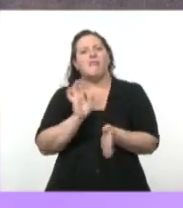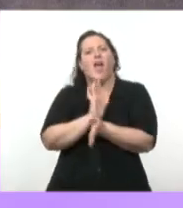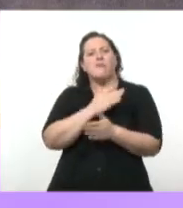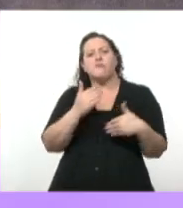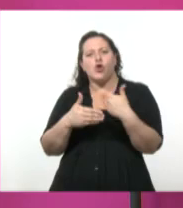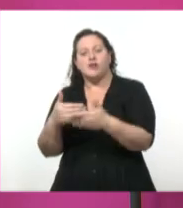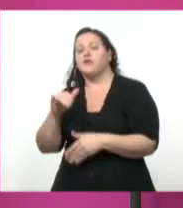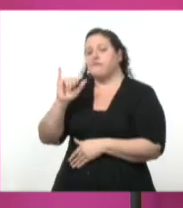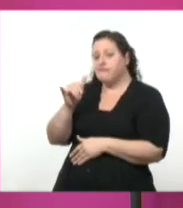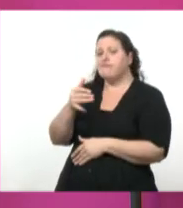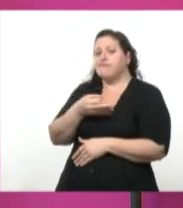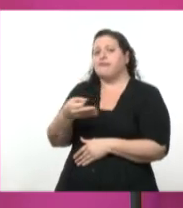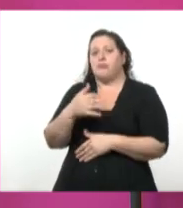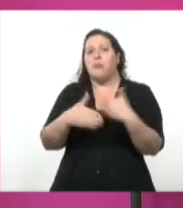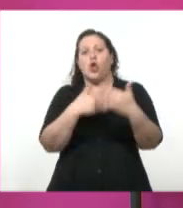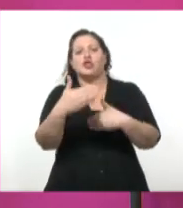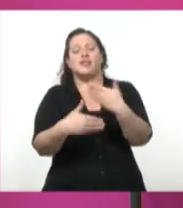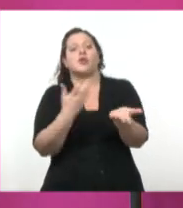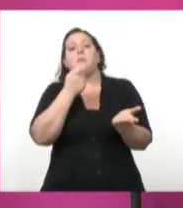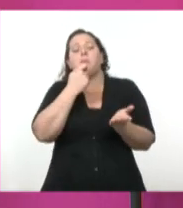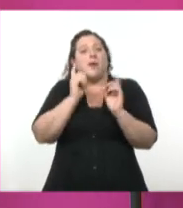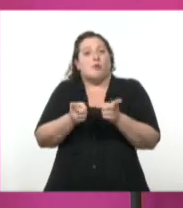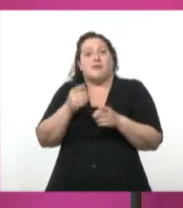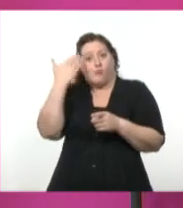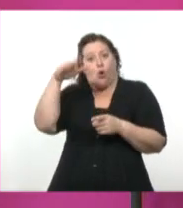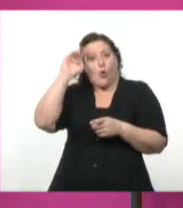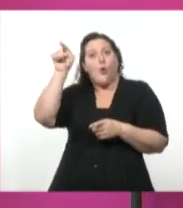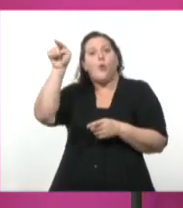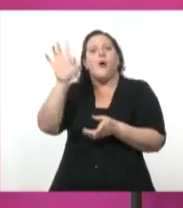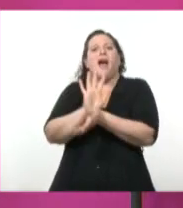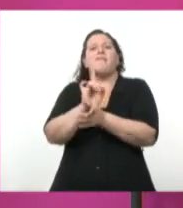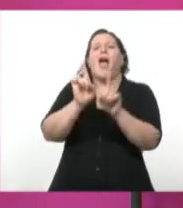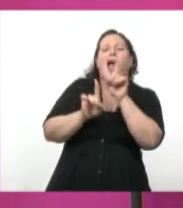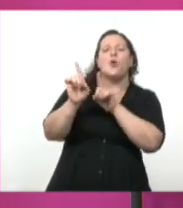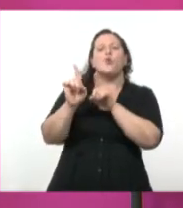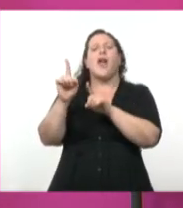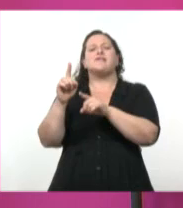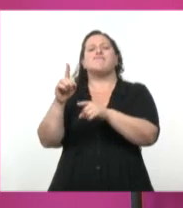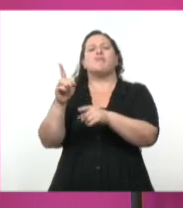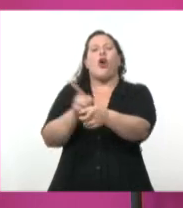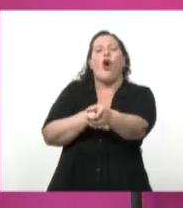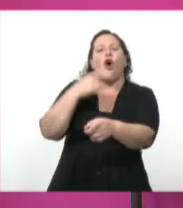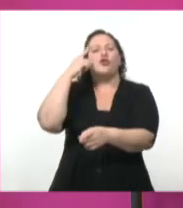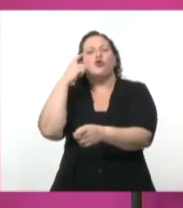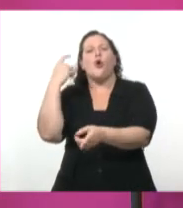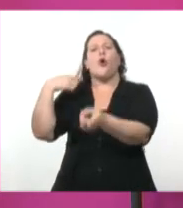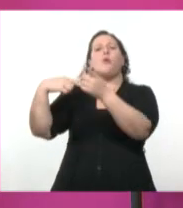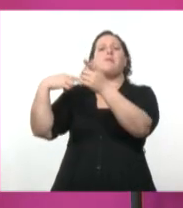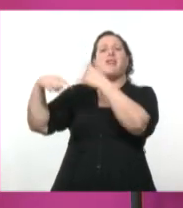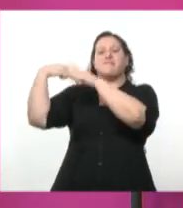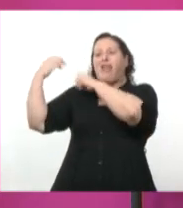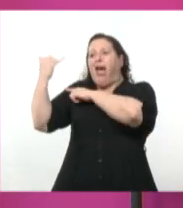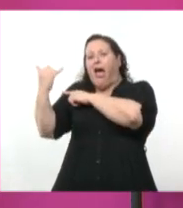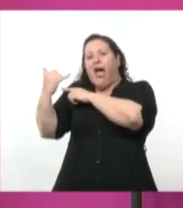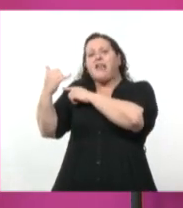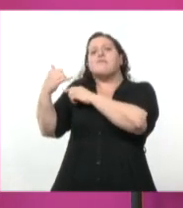Son procesos y justamente la revolución cubana lo que va a hacer es recuperar ciertas tradiciones ya existentes previamente. No es que nace el primero de enero de